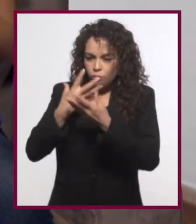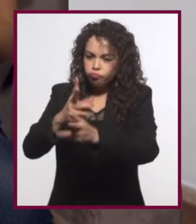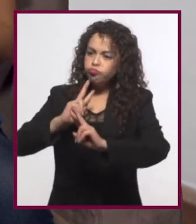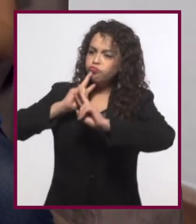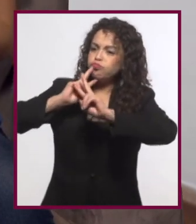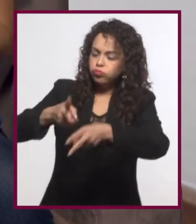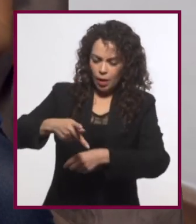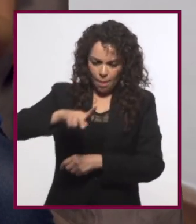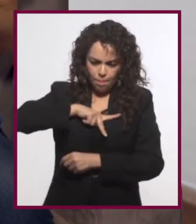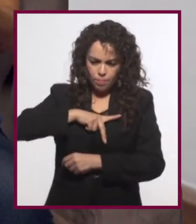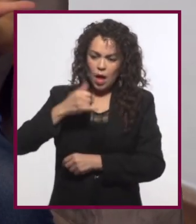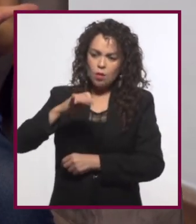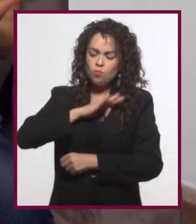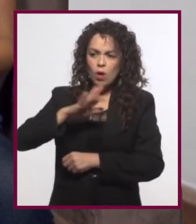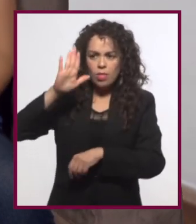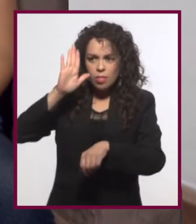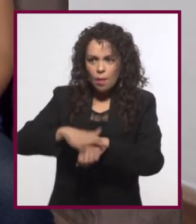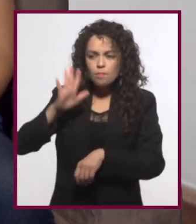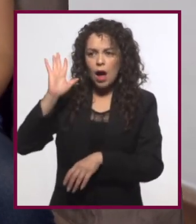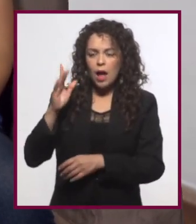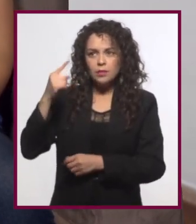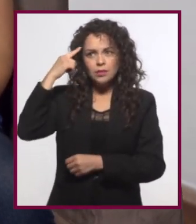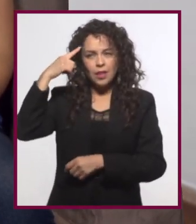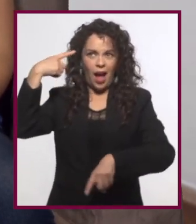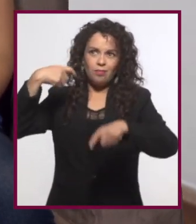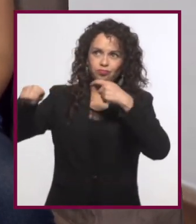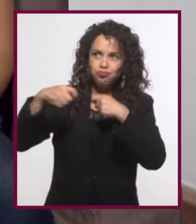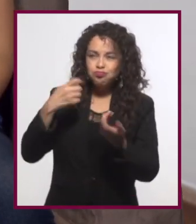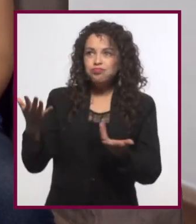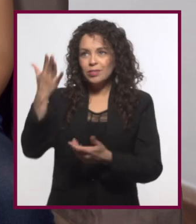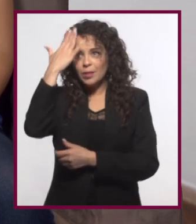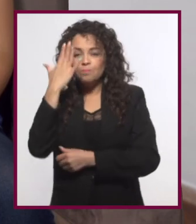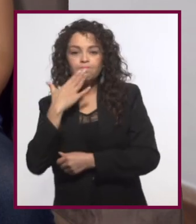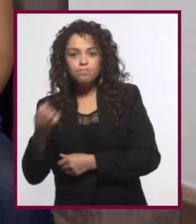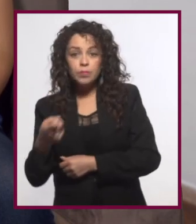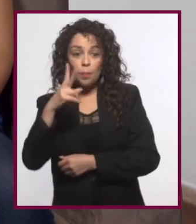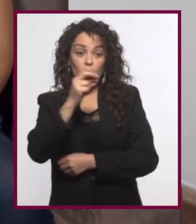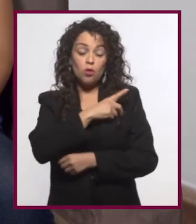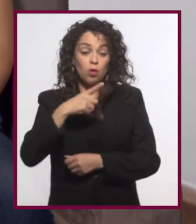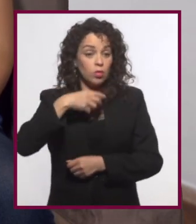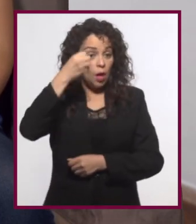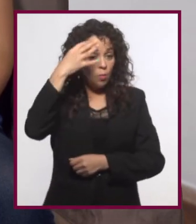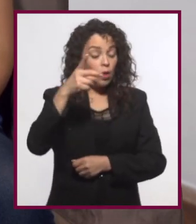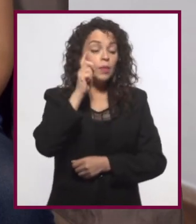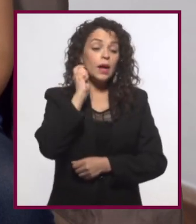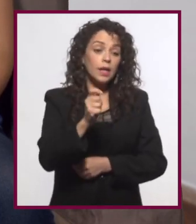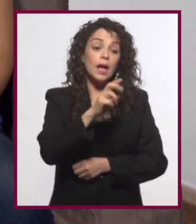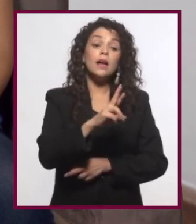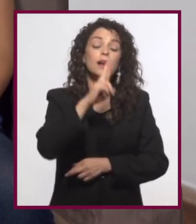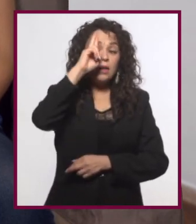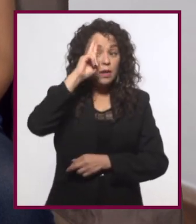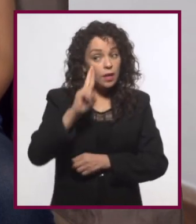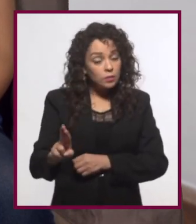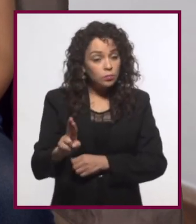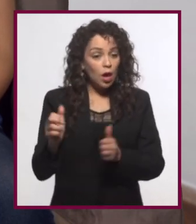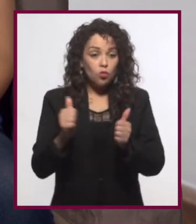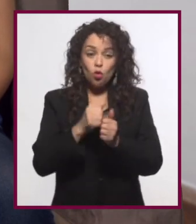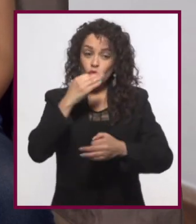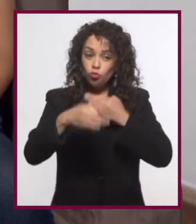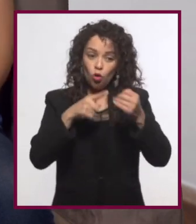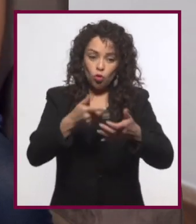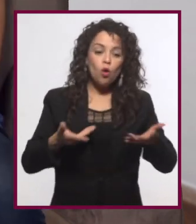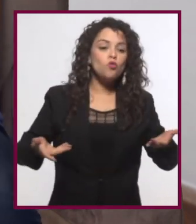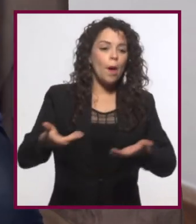nuestra propia voz y volvernos más sabios. Sin olvidar que también debemos ser responsables y respetuosos con todo lo que hagamos y compartamos.